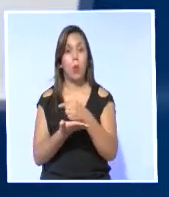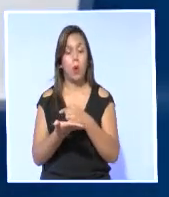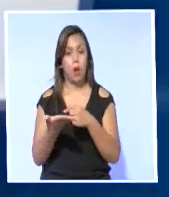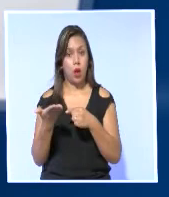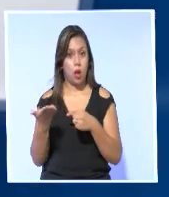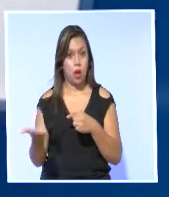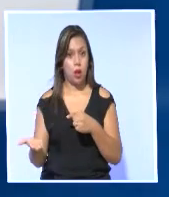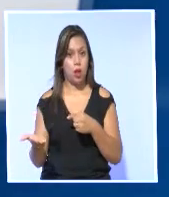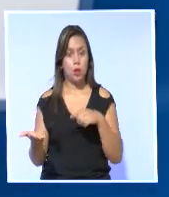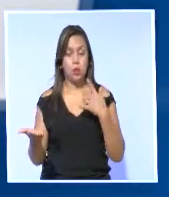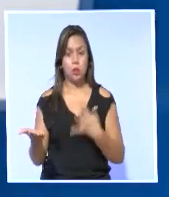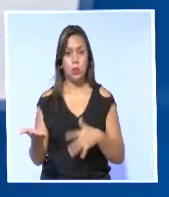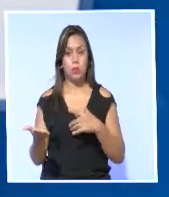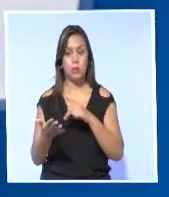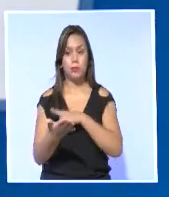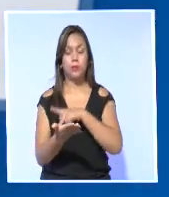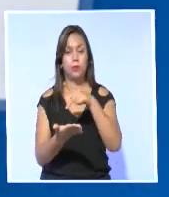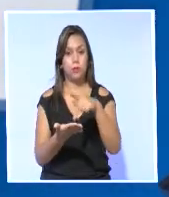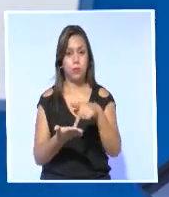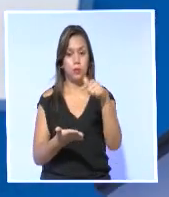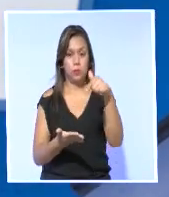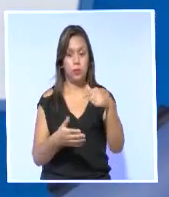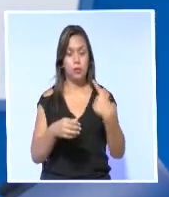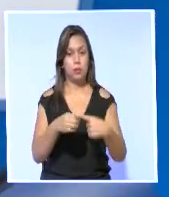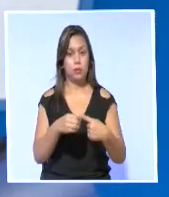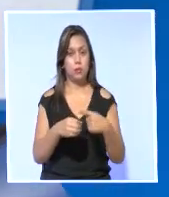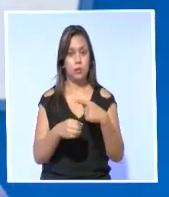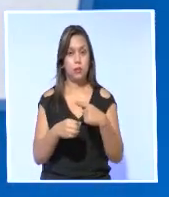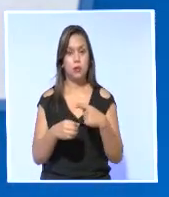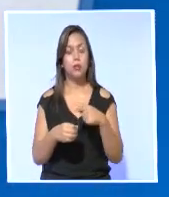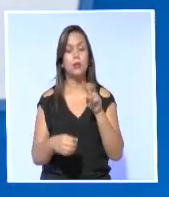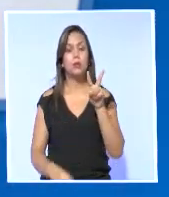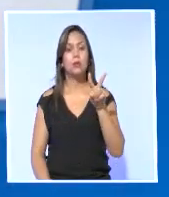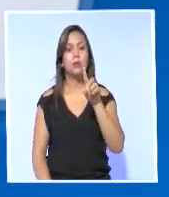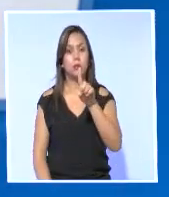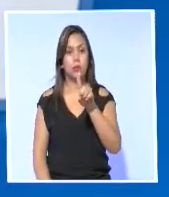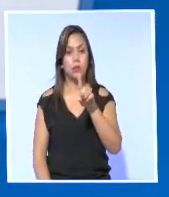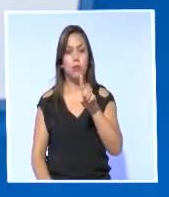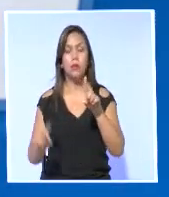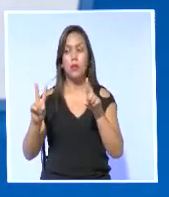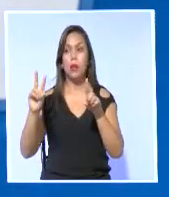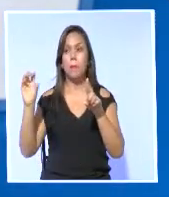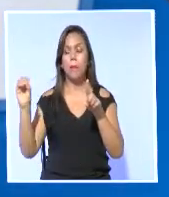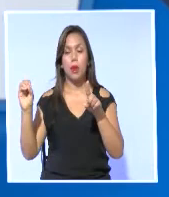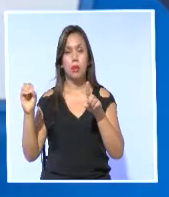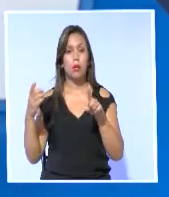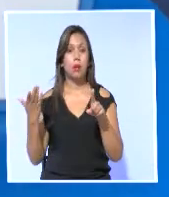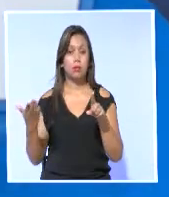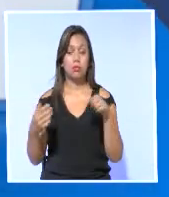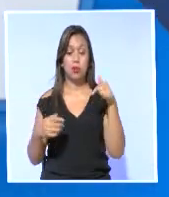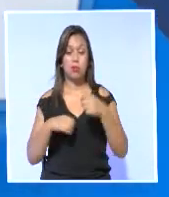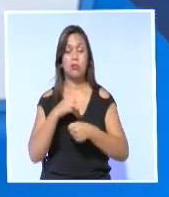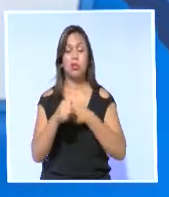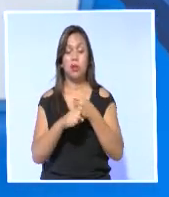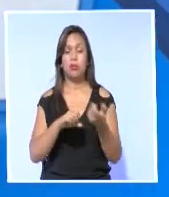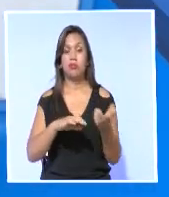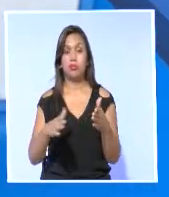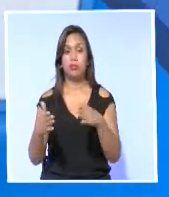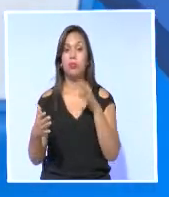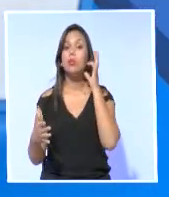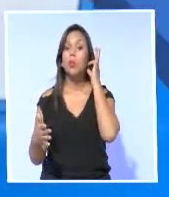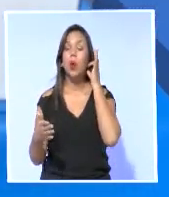ciudad costera Guayaquil y Pichincha, con su capital Quito, presentan 21 y 20 femicidios en lo que va del año respectivamente,